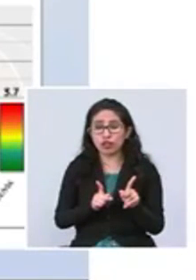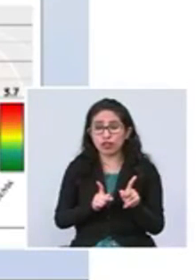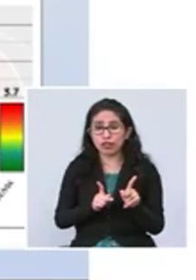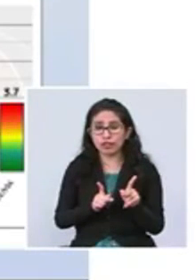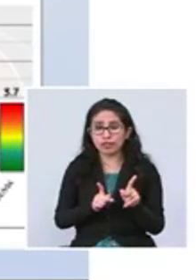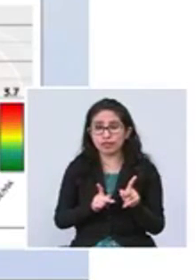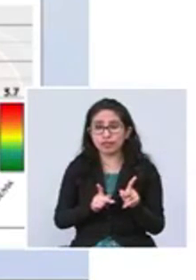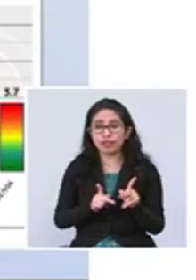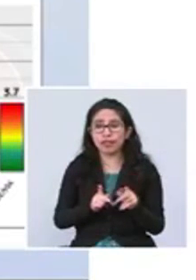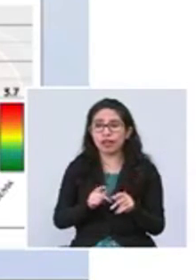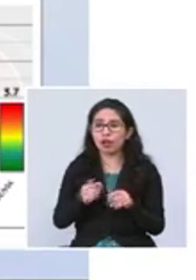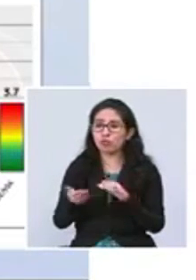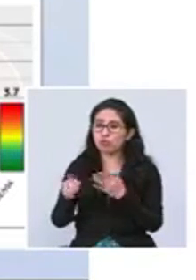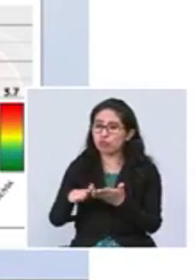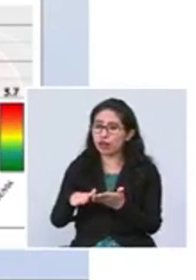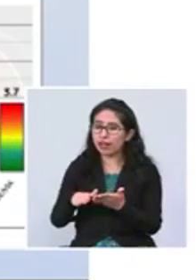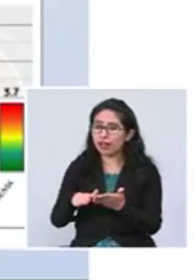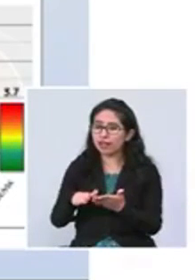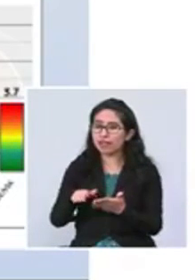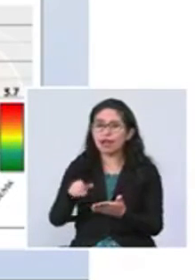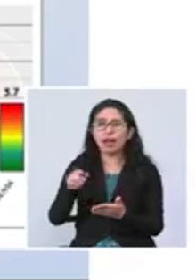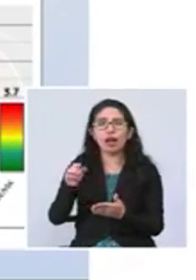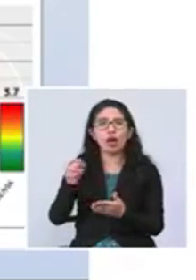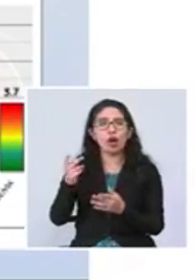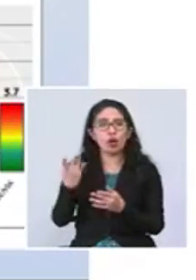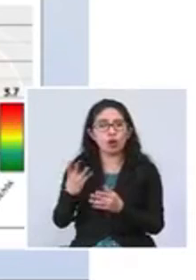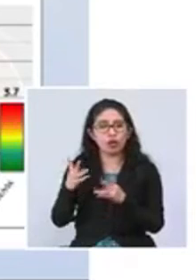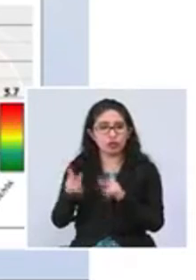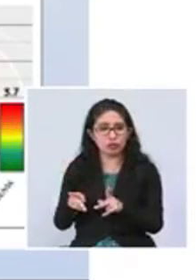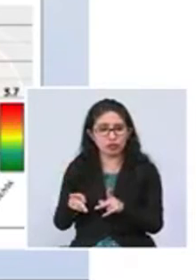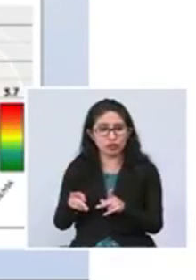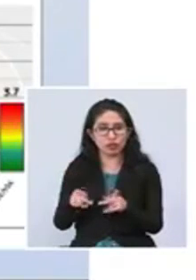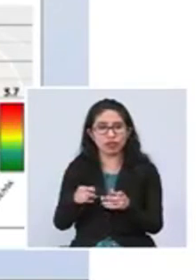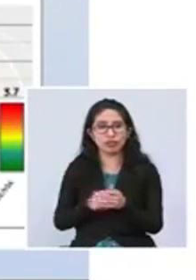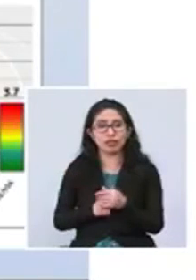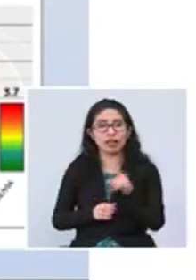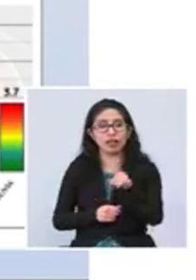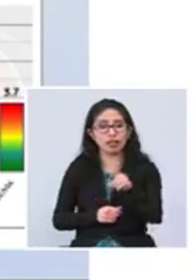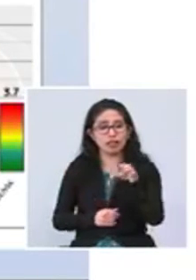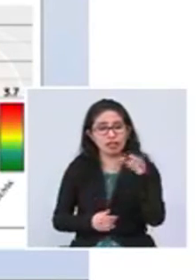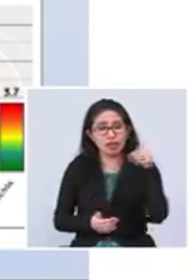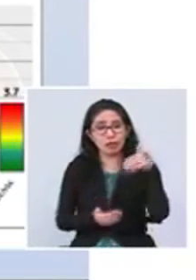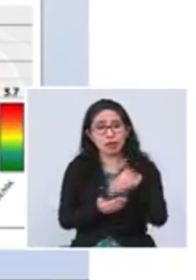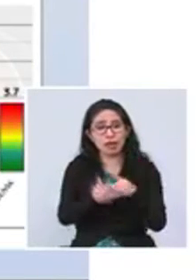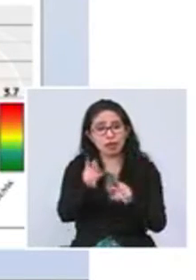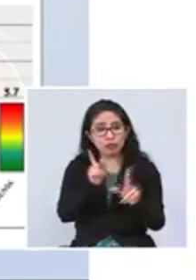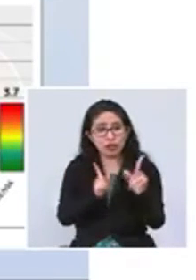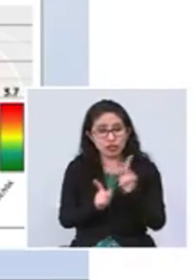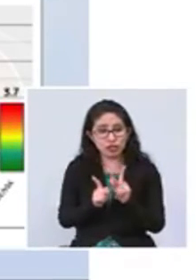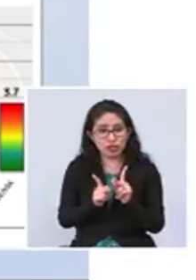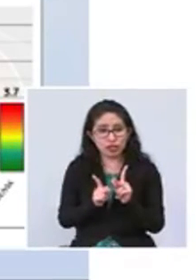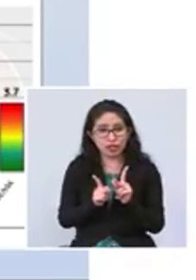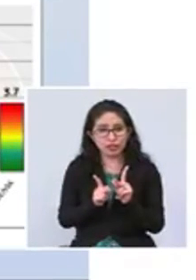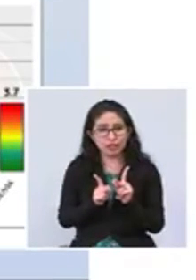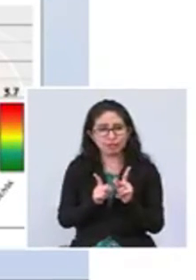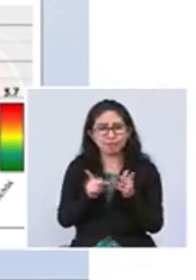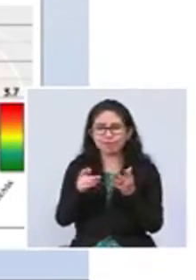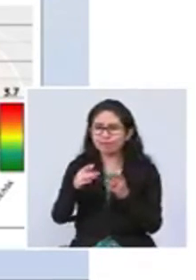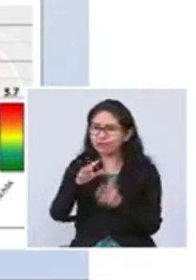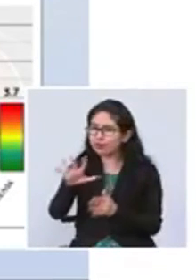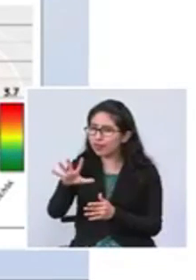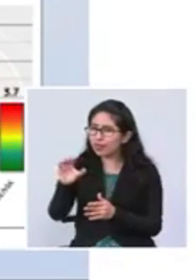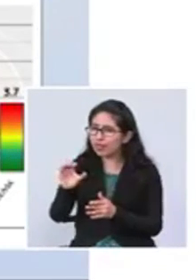enfermos fallecen casi 4 personas y de cada 100.000 habitantes estamos casi con